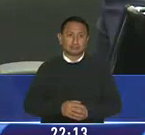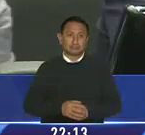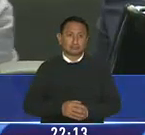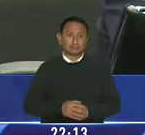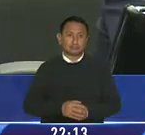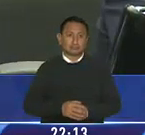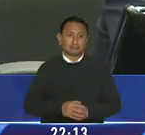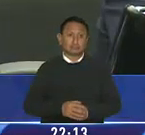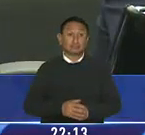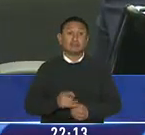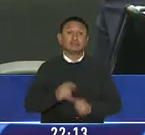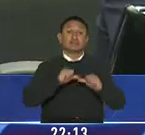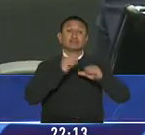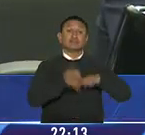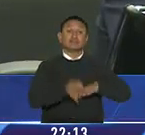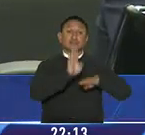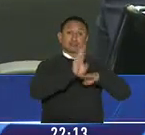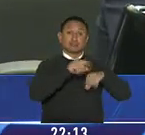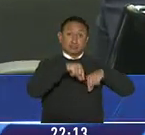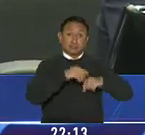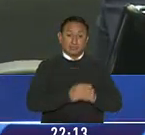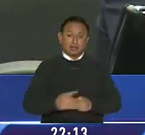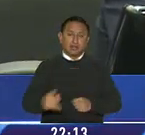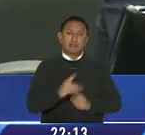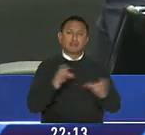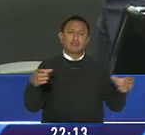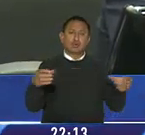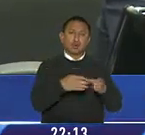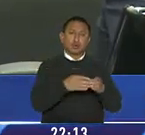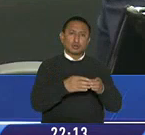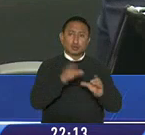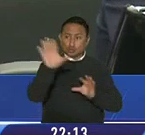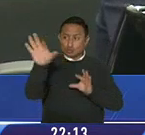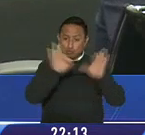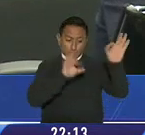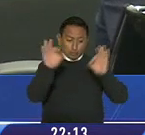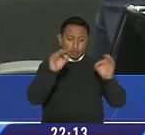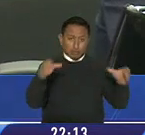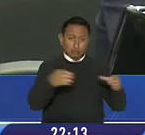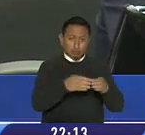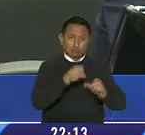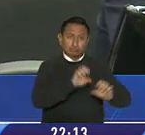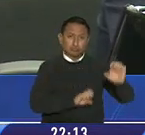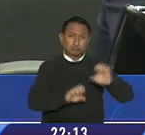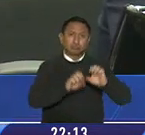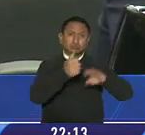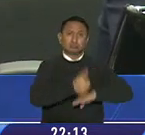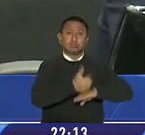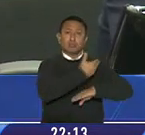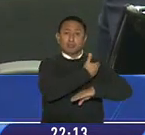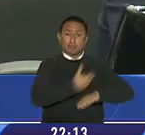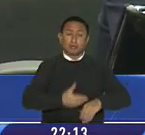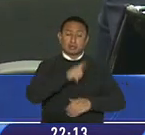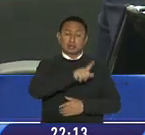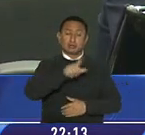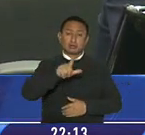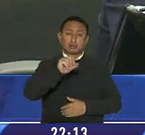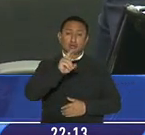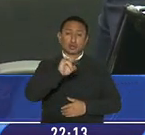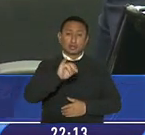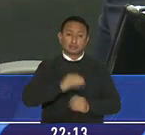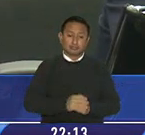La Asamblea Nacional dio paso a una comisión pluripartidista para evaluar a la presidenta Guadalupe Llori.